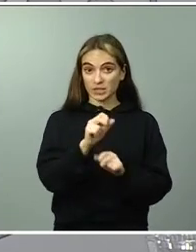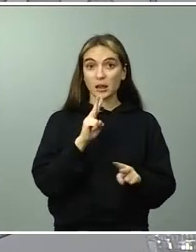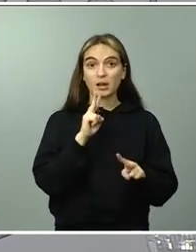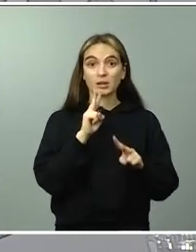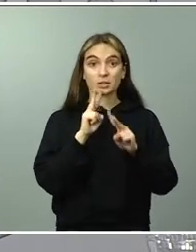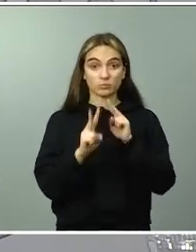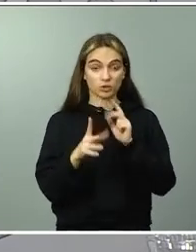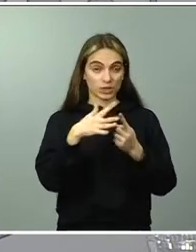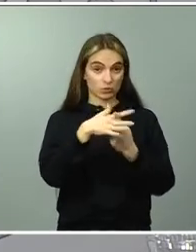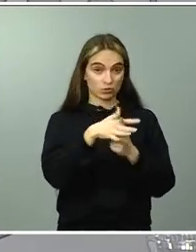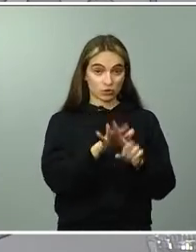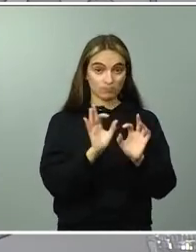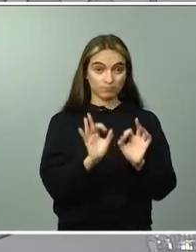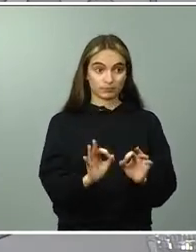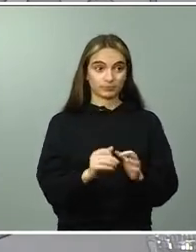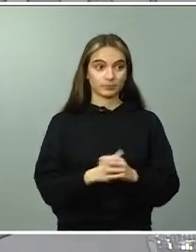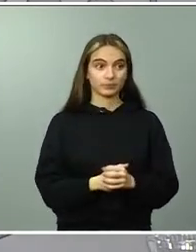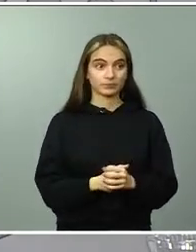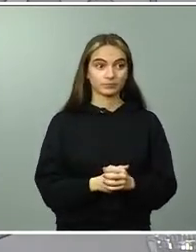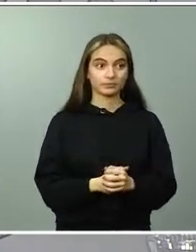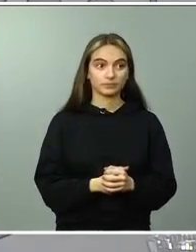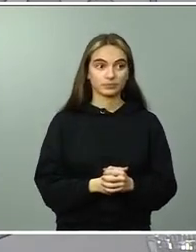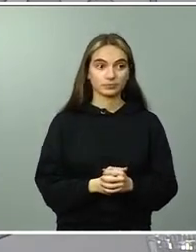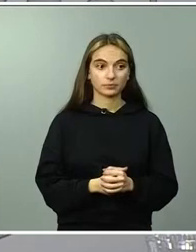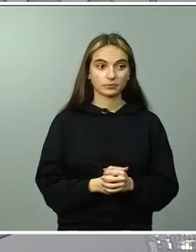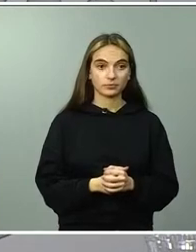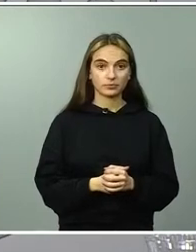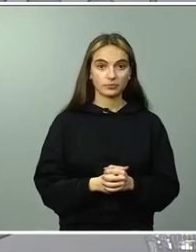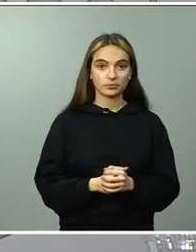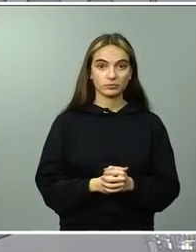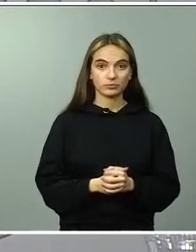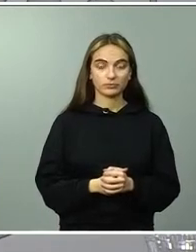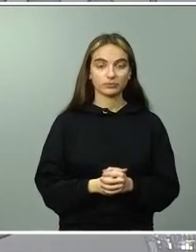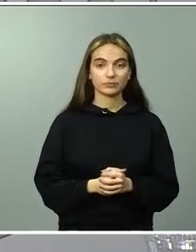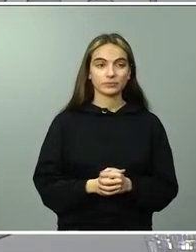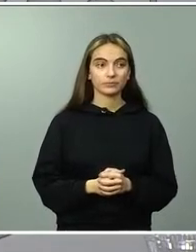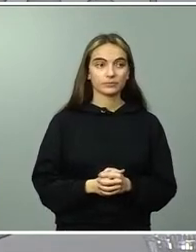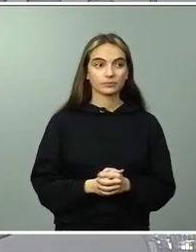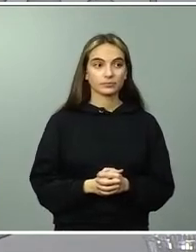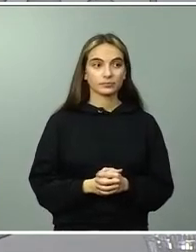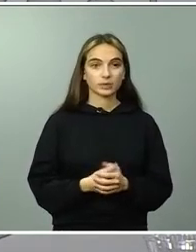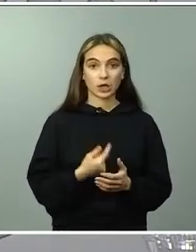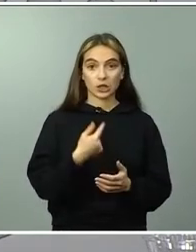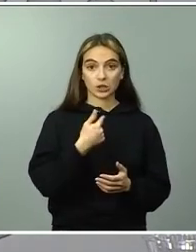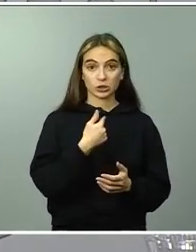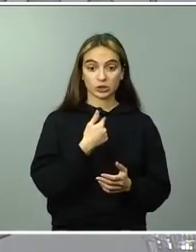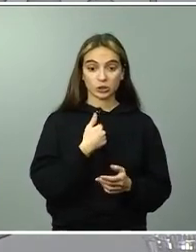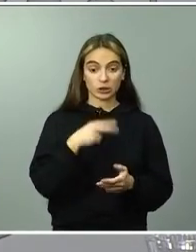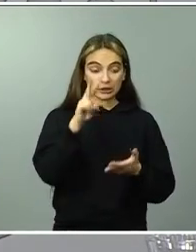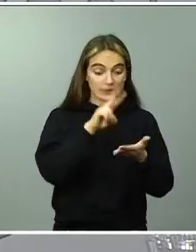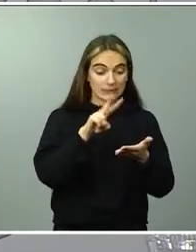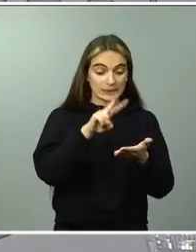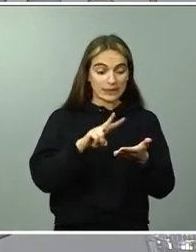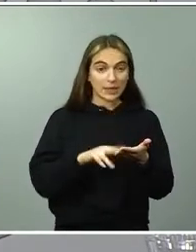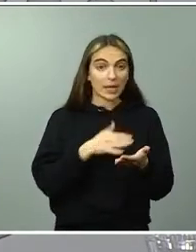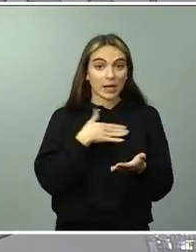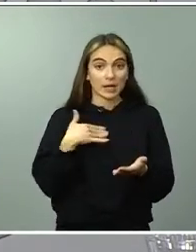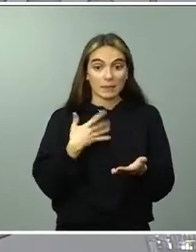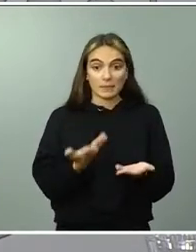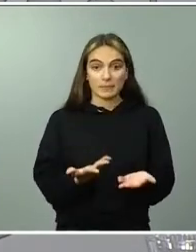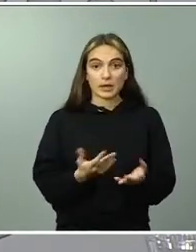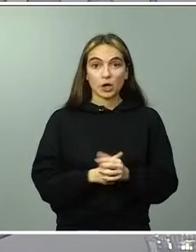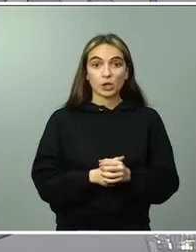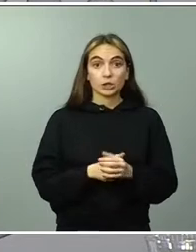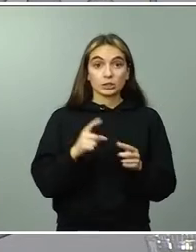es que ahora con esto del código no me va a reconocer la cara quería leerla expresamente lo que lo que les ha dicho pero ya la van a escuchar ustedes